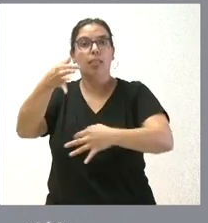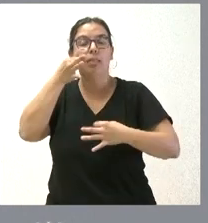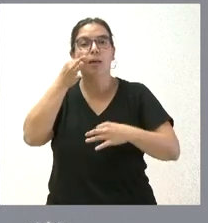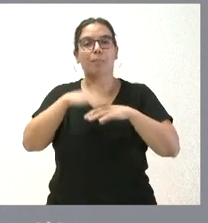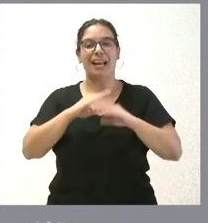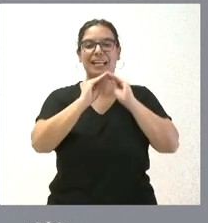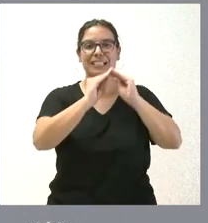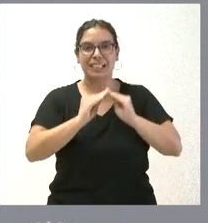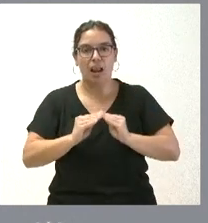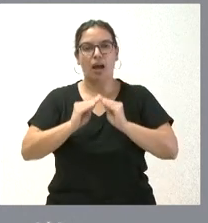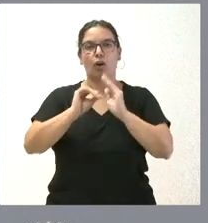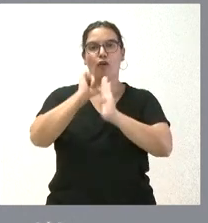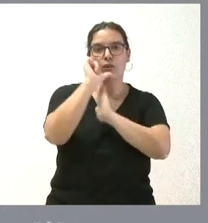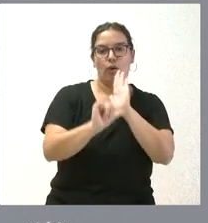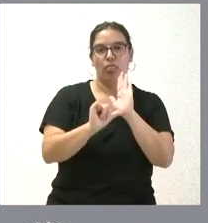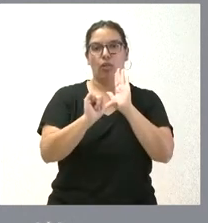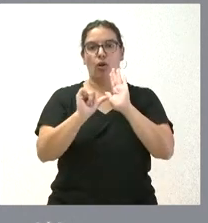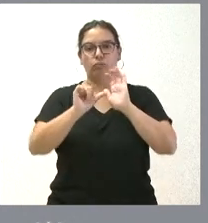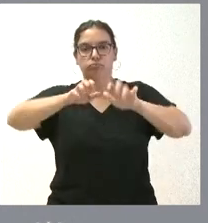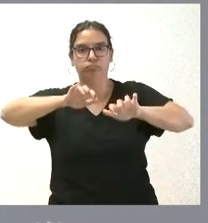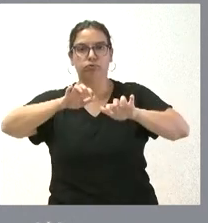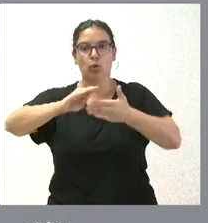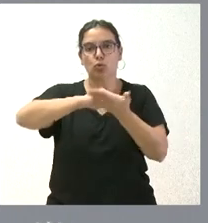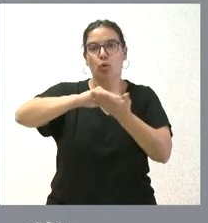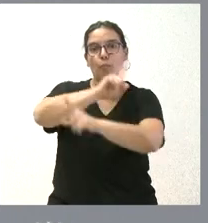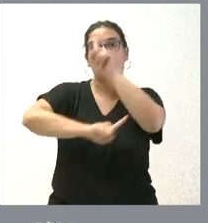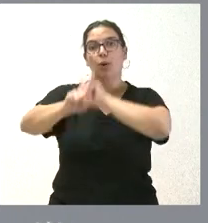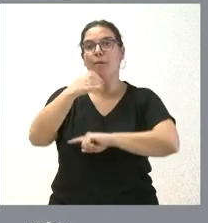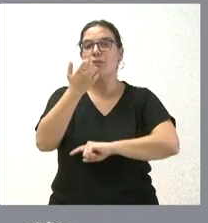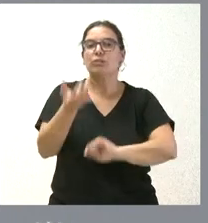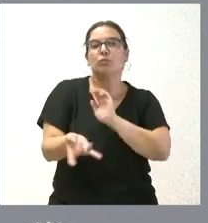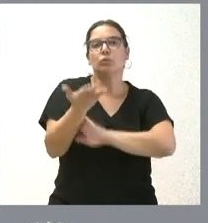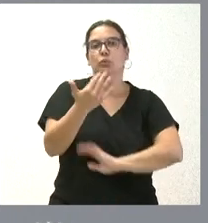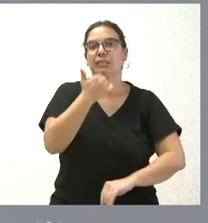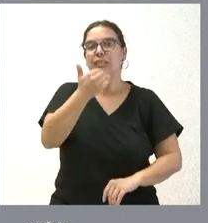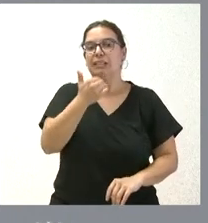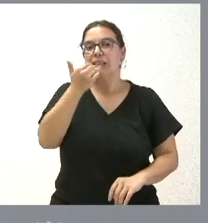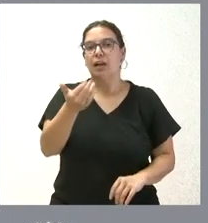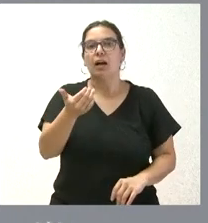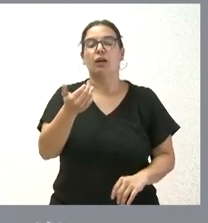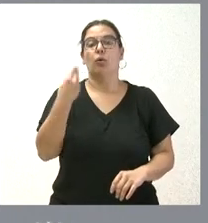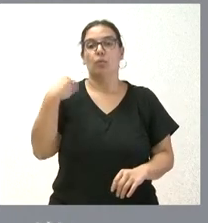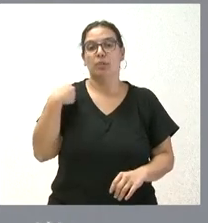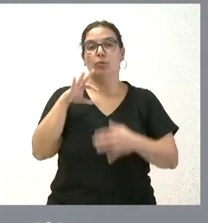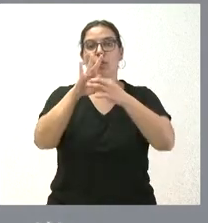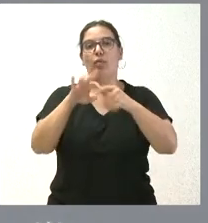instalación, configuración y solución de cualquier incidencia que pudiese surgir con el equipamiento informático en cada uno de los centros